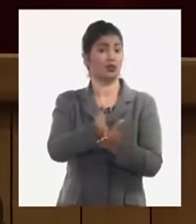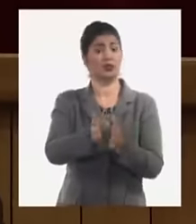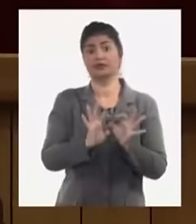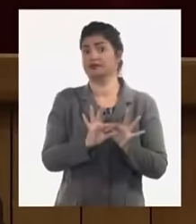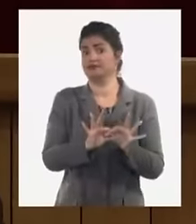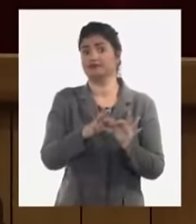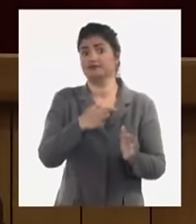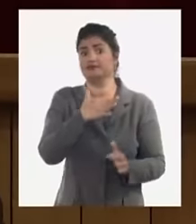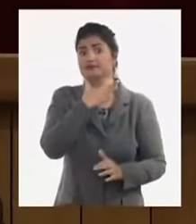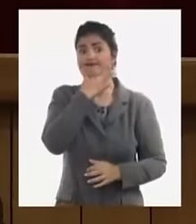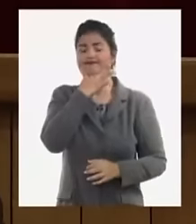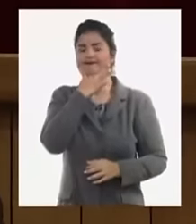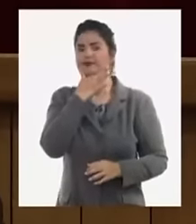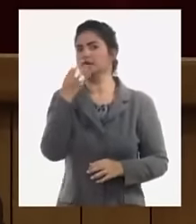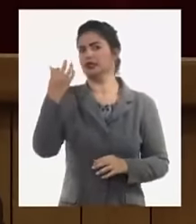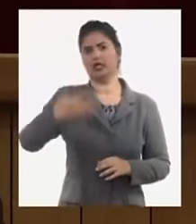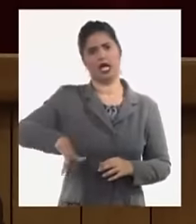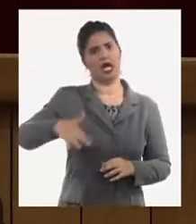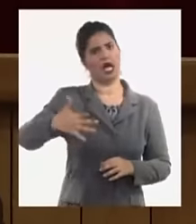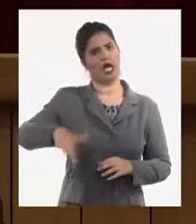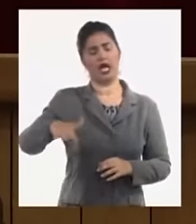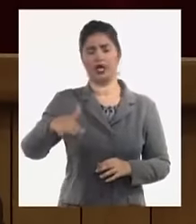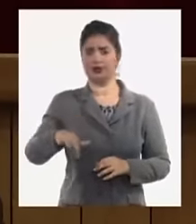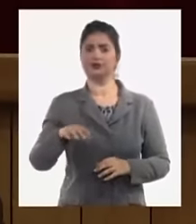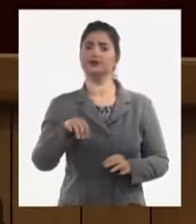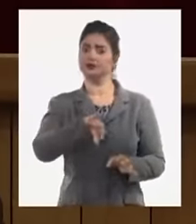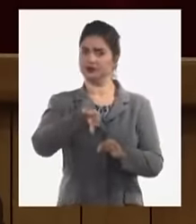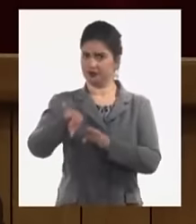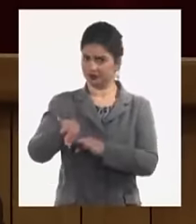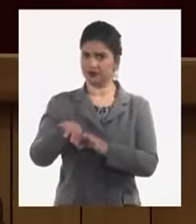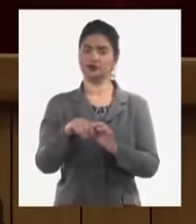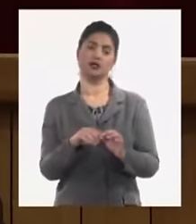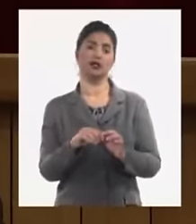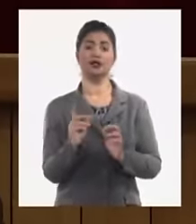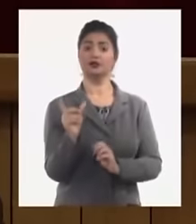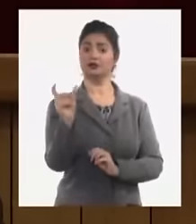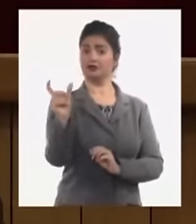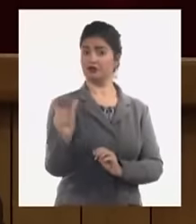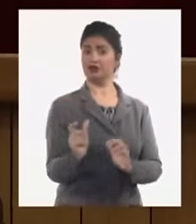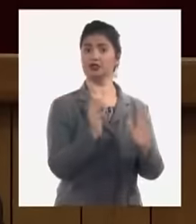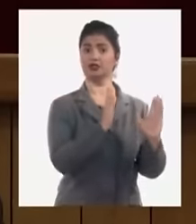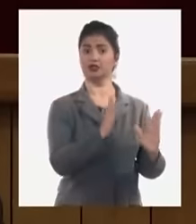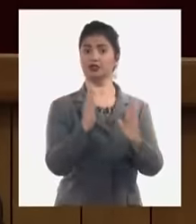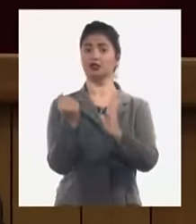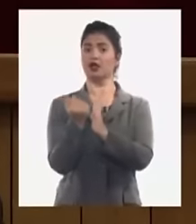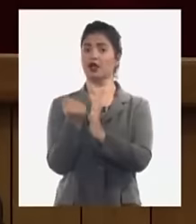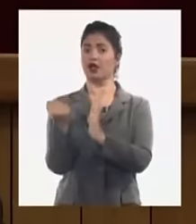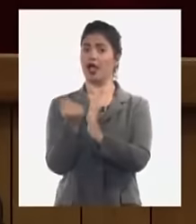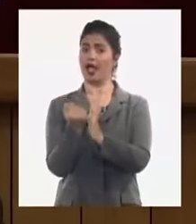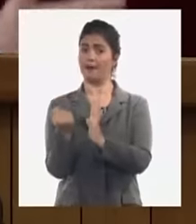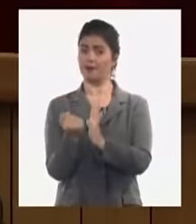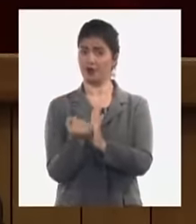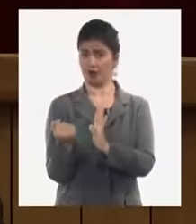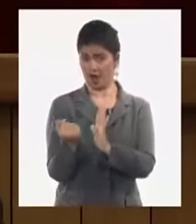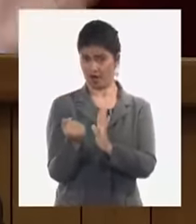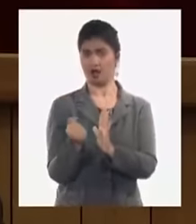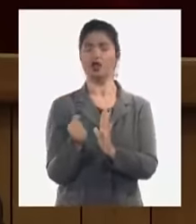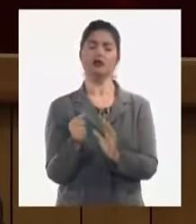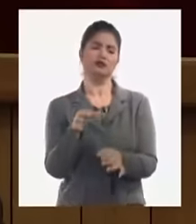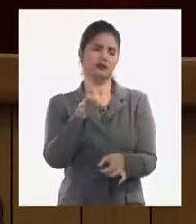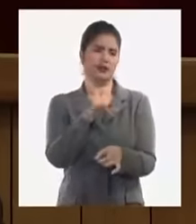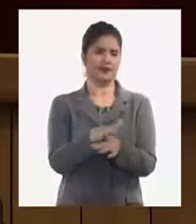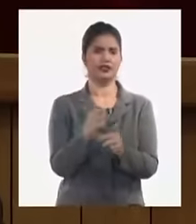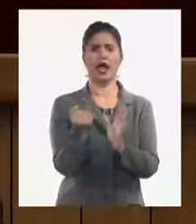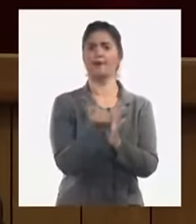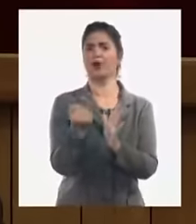entre otras cosas pusimos plazos de aprobación y empezó un sistema de depresión donde empezamos a